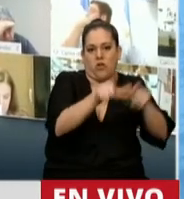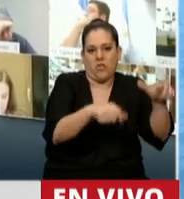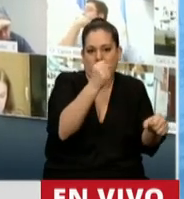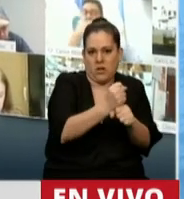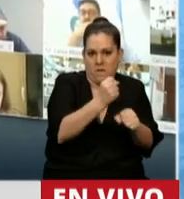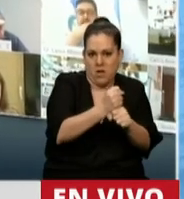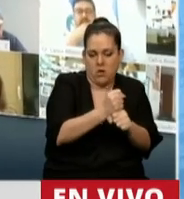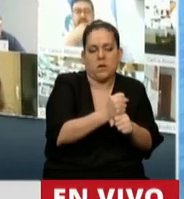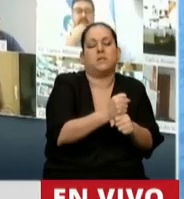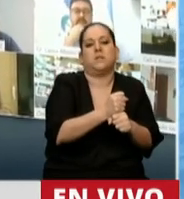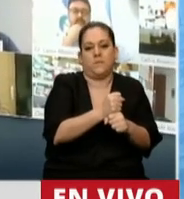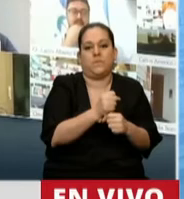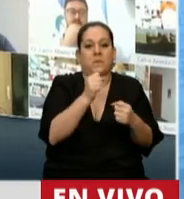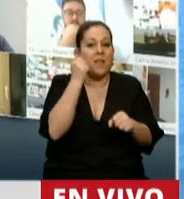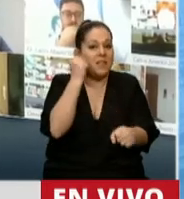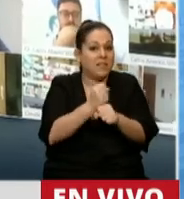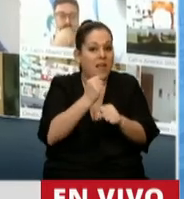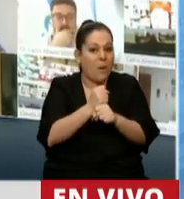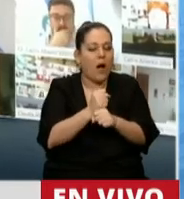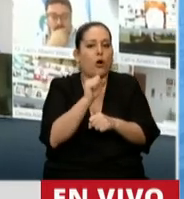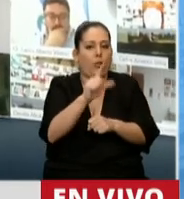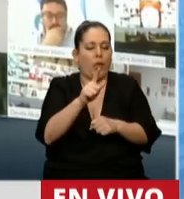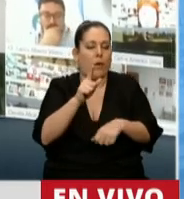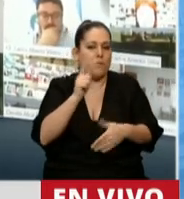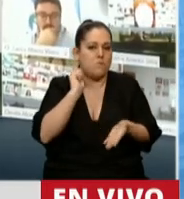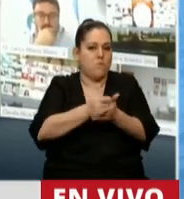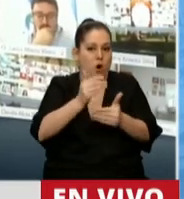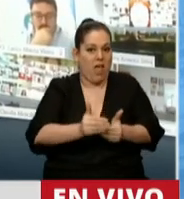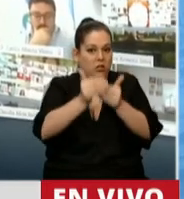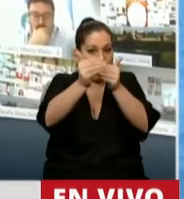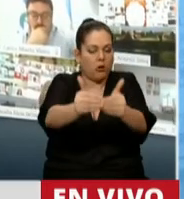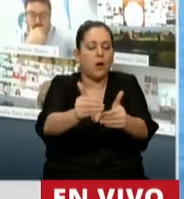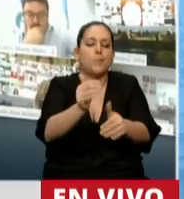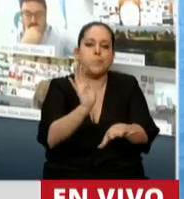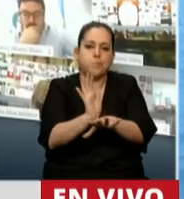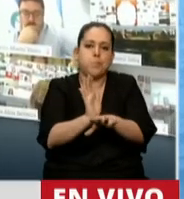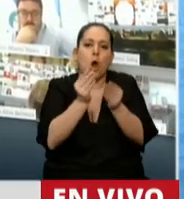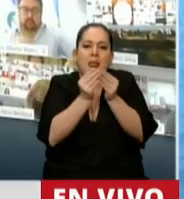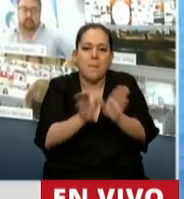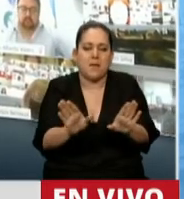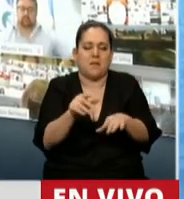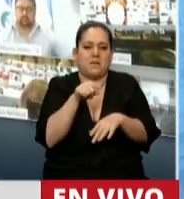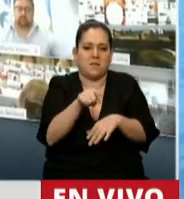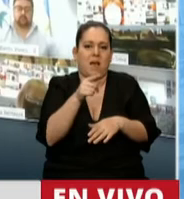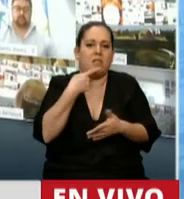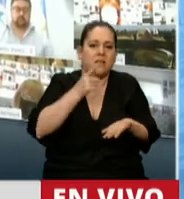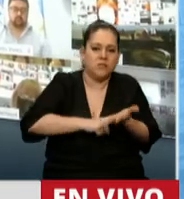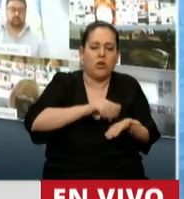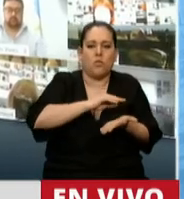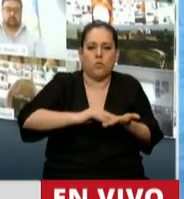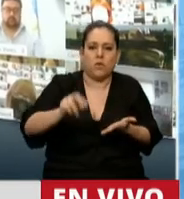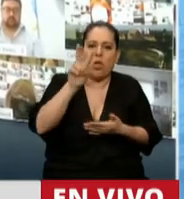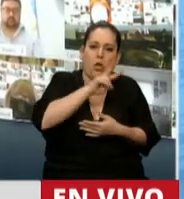argentinas. El trabajo de diseño de la moratoria ha sido parte de la iniciativa de legisladores y legisladoras,